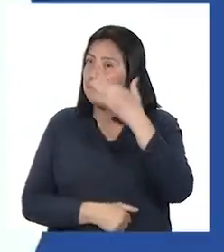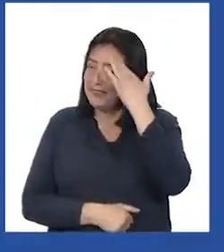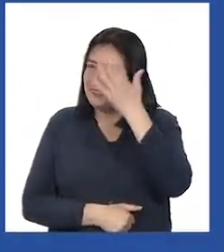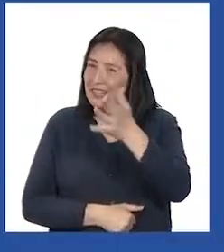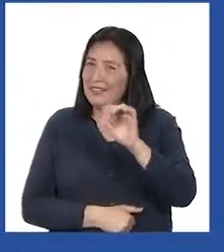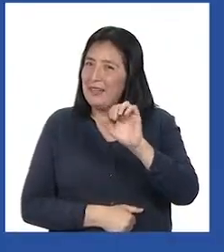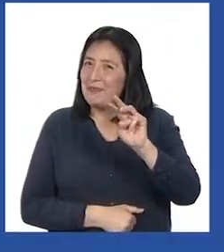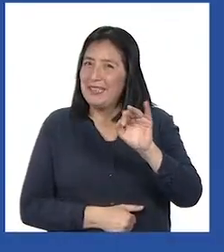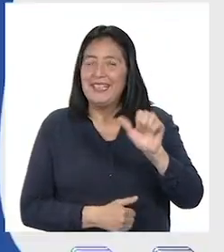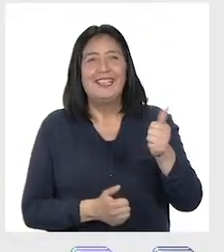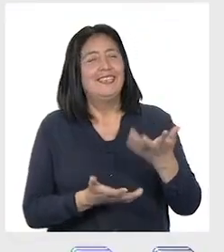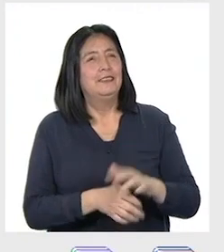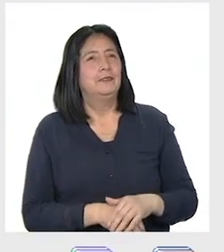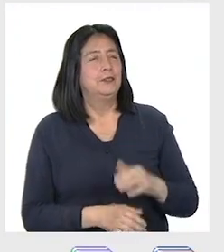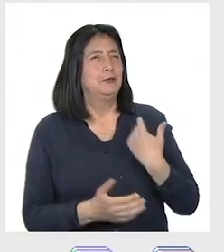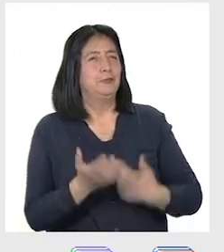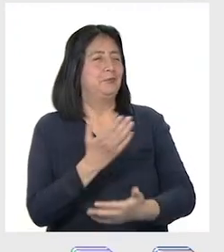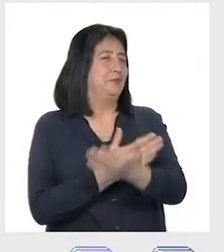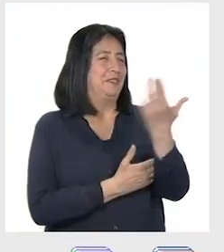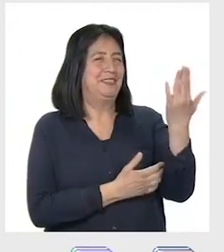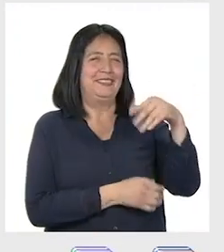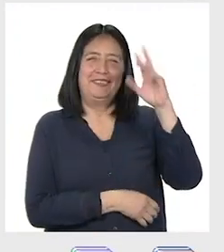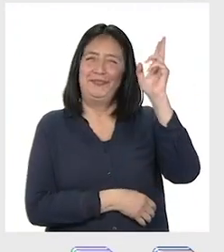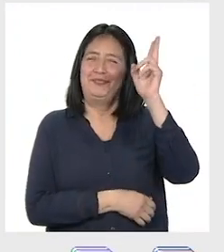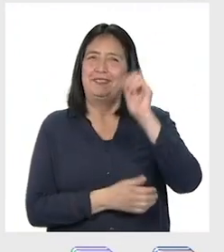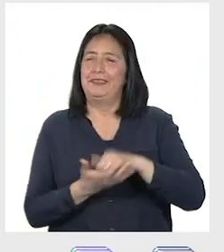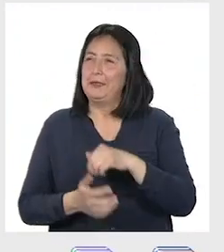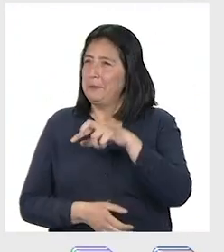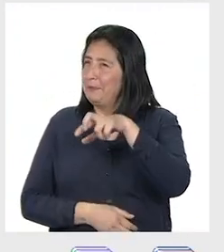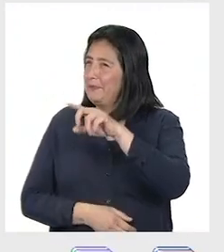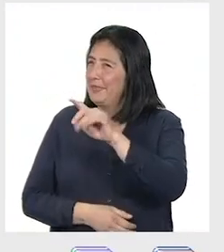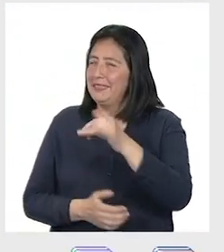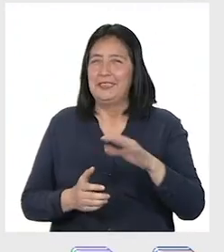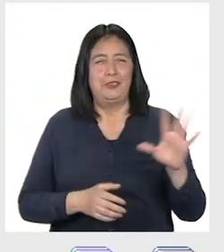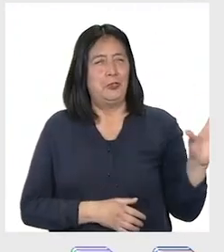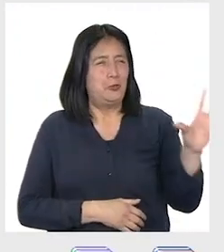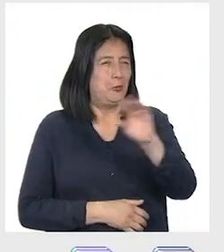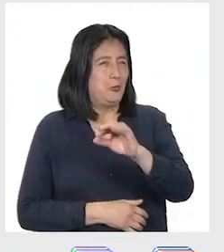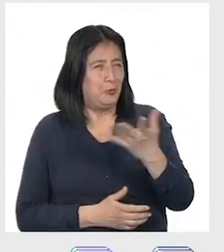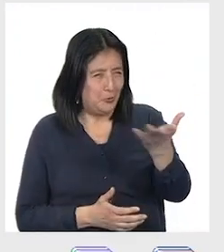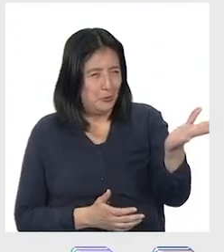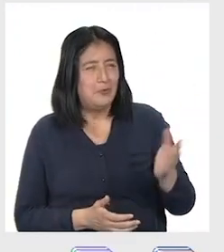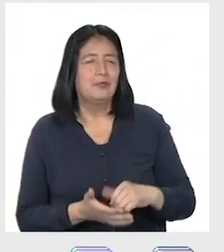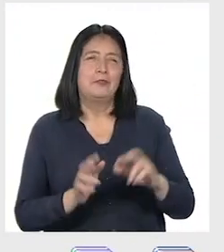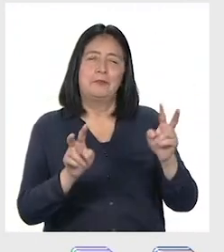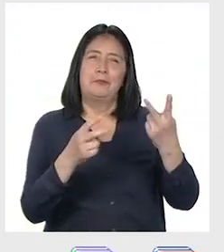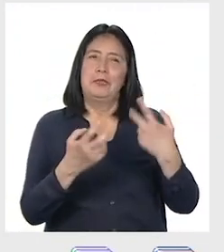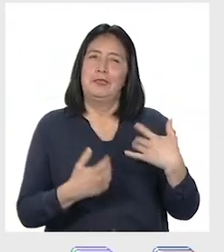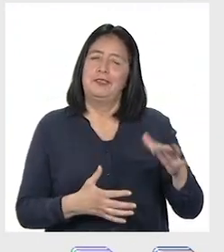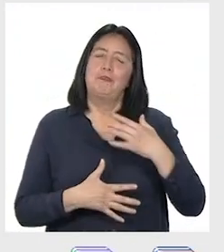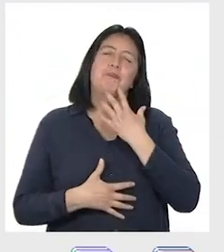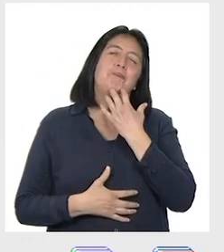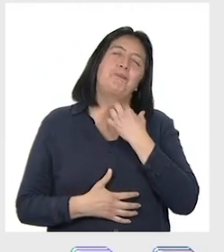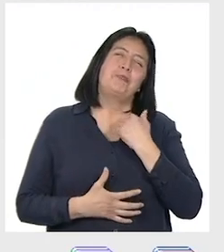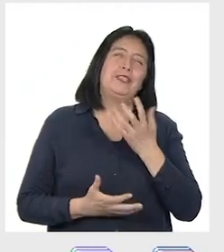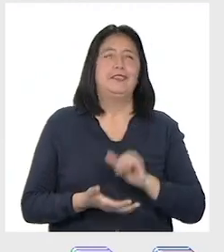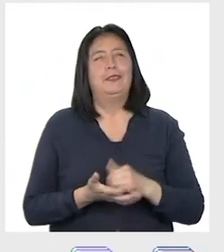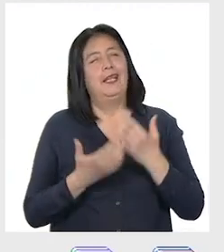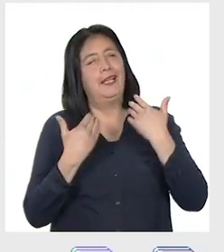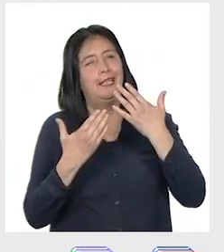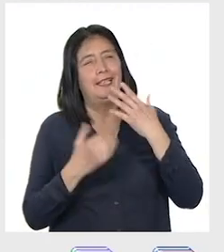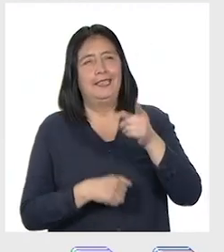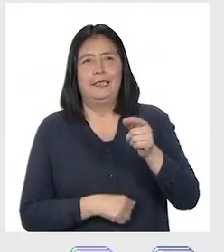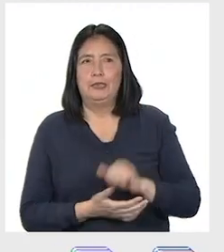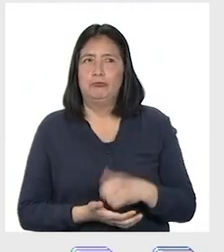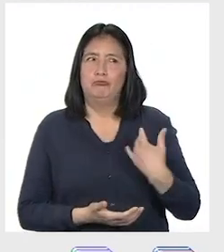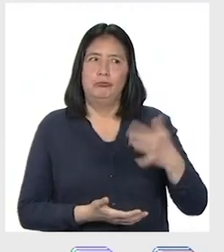ella! ¿Qué dice? ¡Buenos días, profesora! Pati y a todas y todos. Ya los estaba extrañando. Gracias